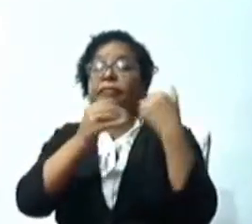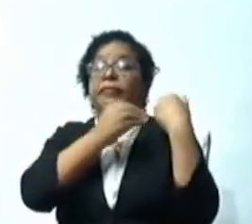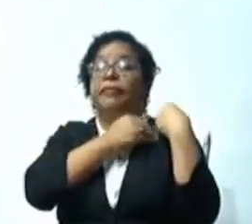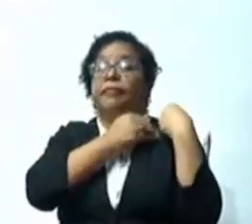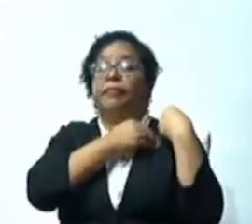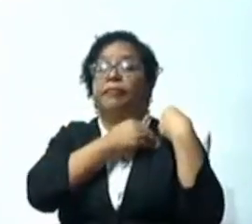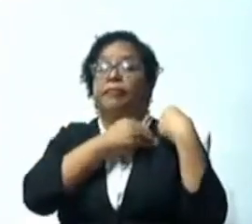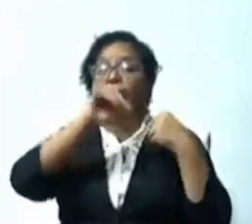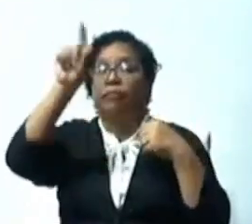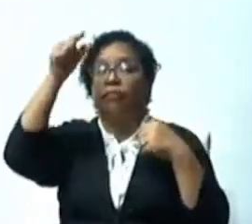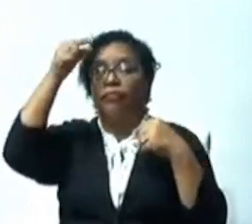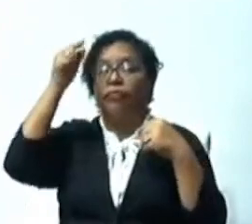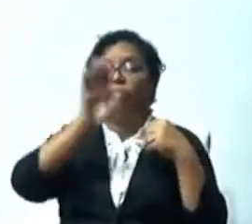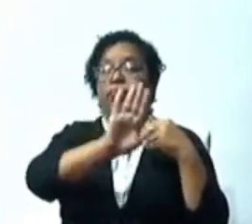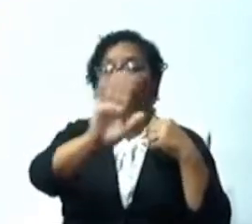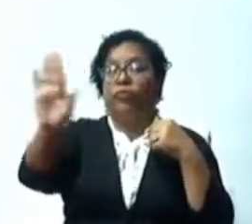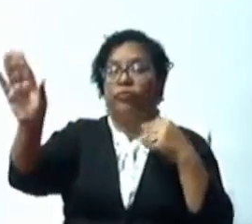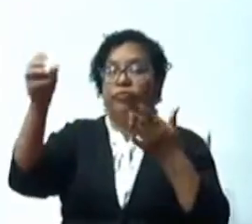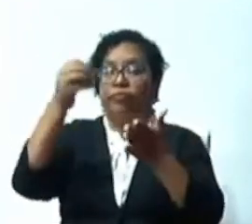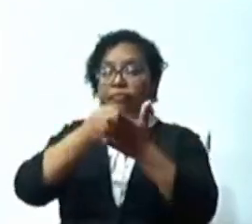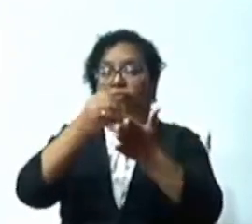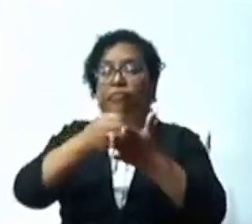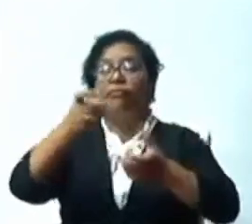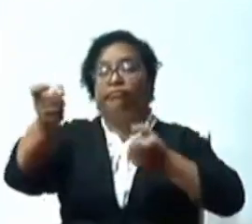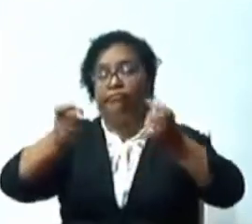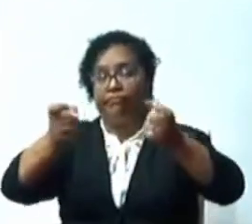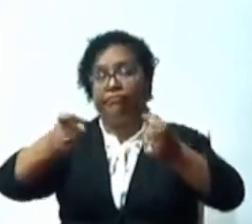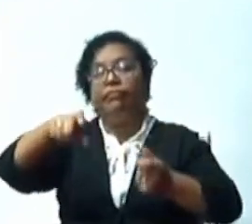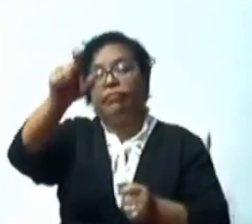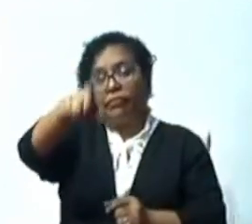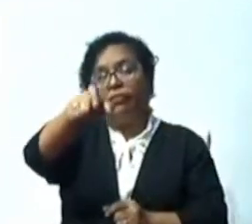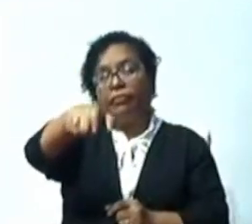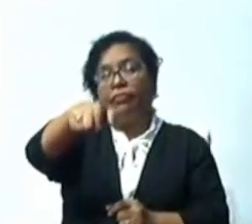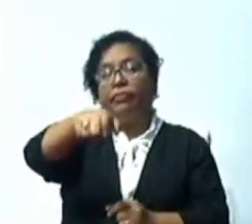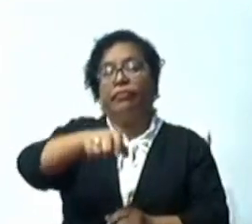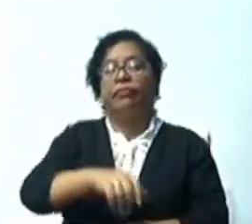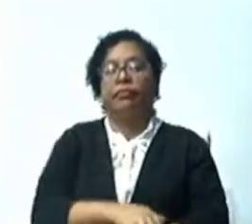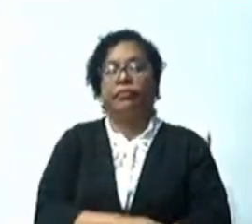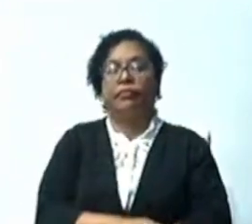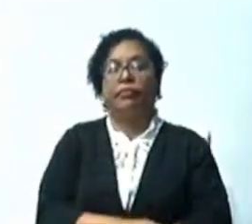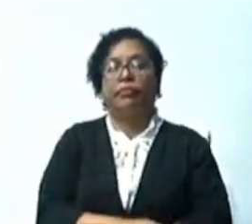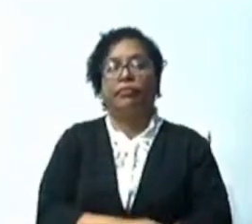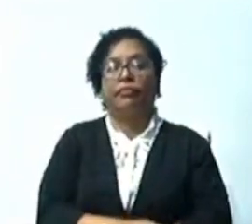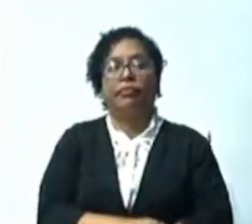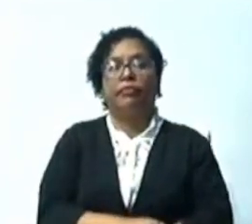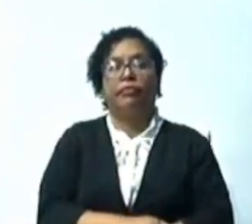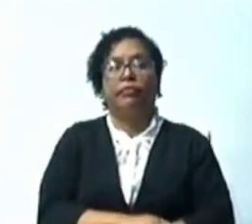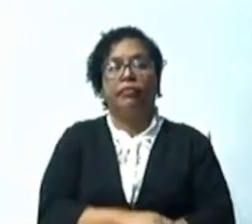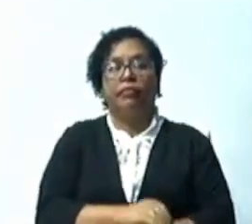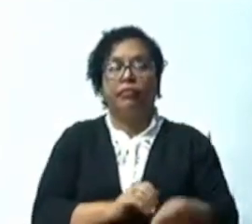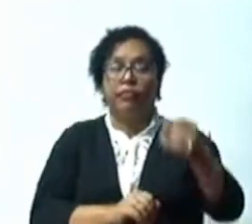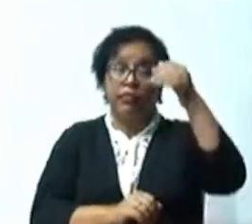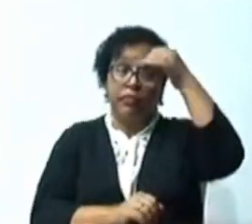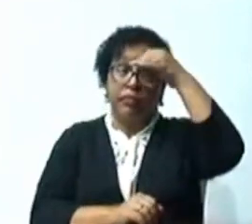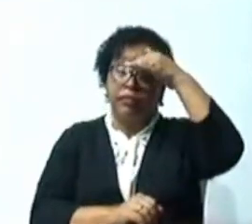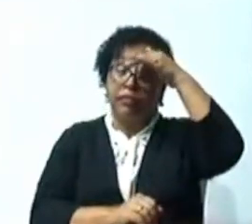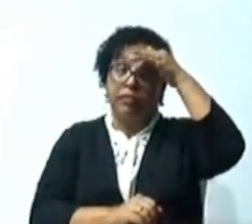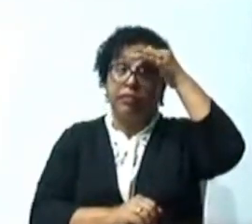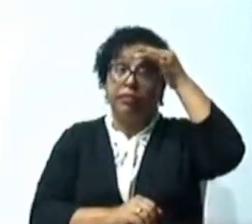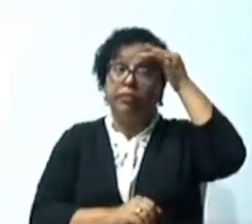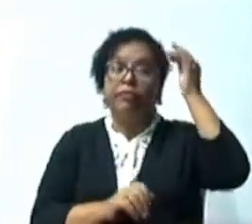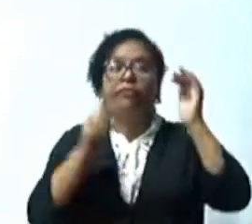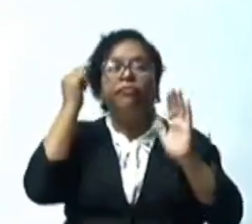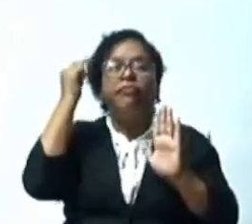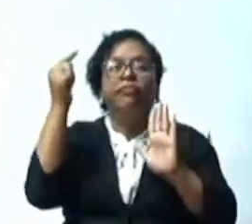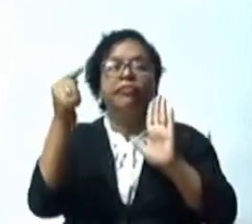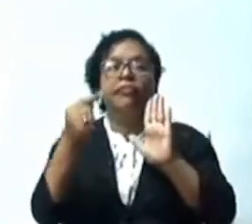Aquí, con este proyecto, vemos que existe la intención, como diría un colega, de